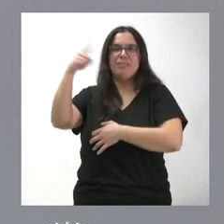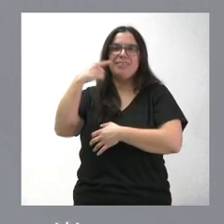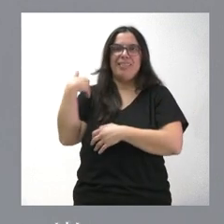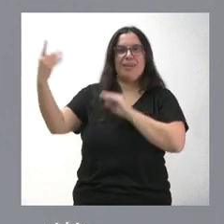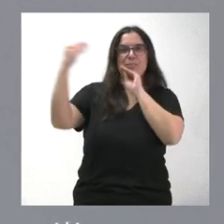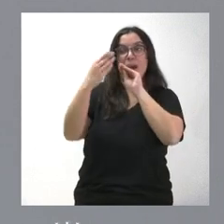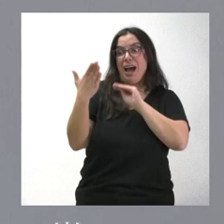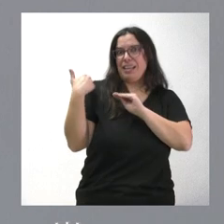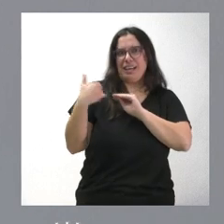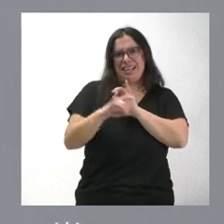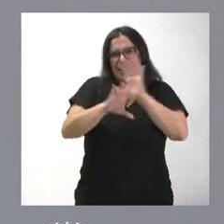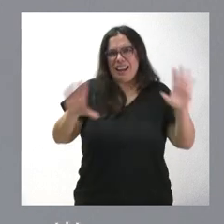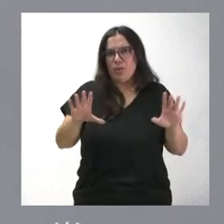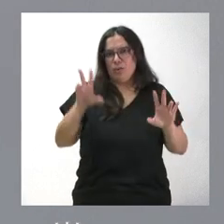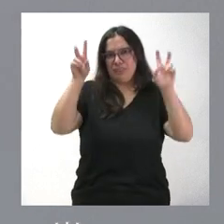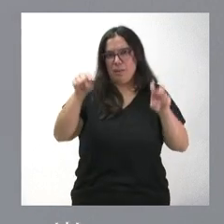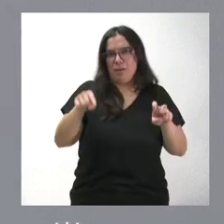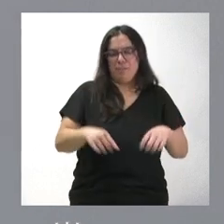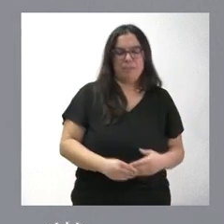ayer de una forma inequívoca sobre este asunto.